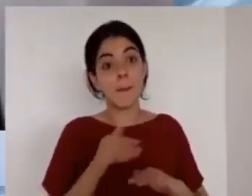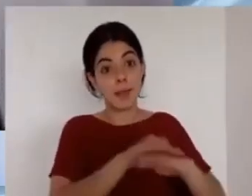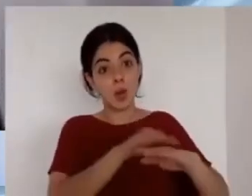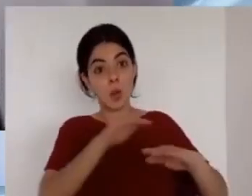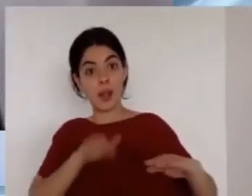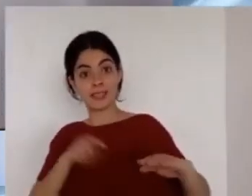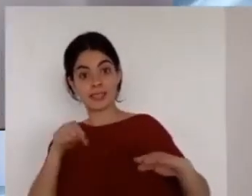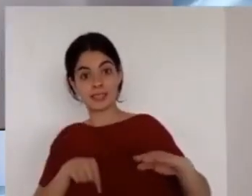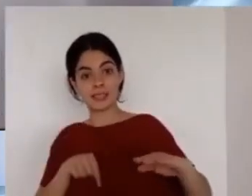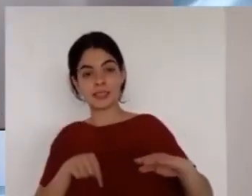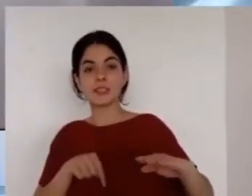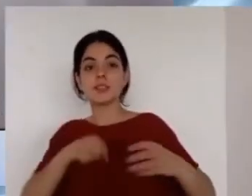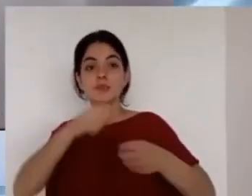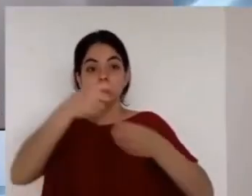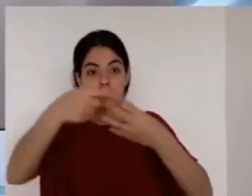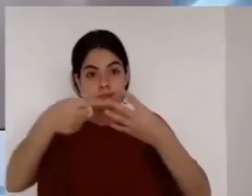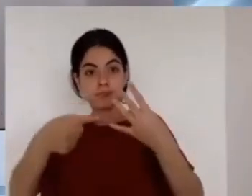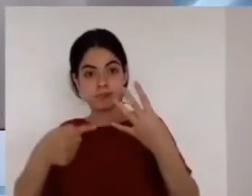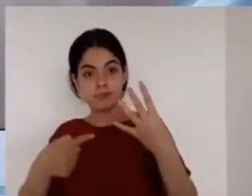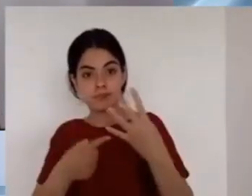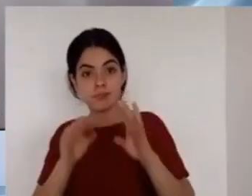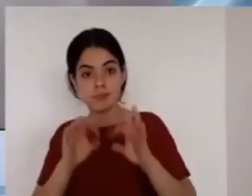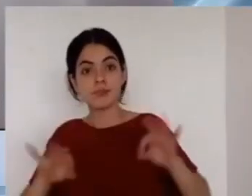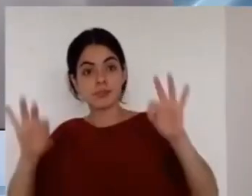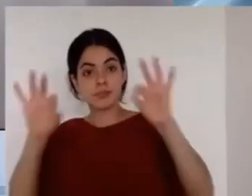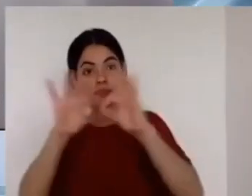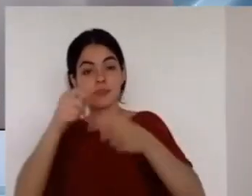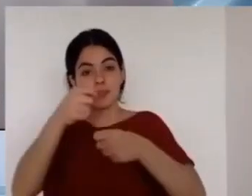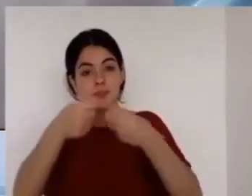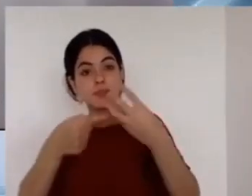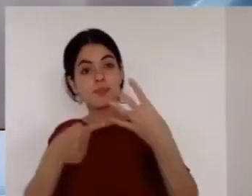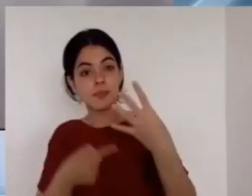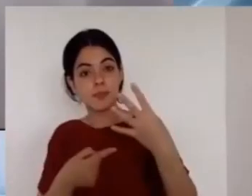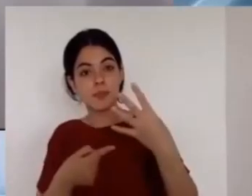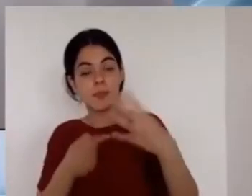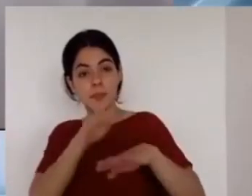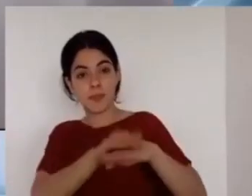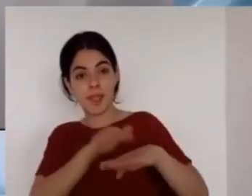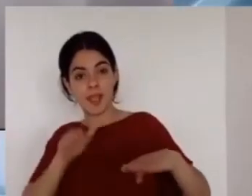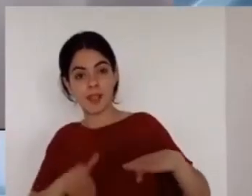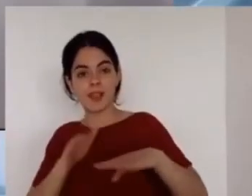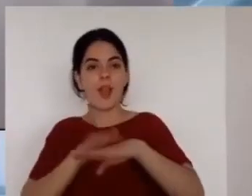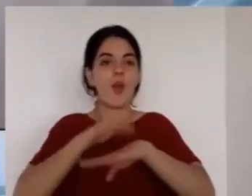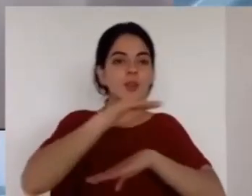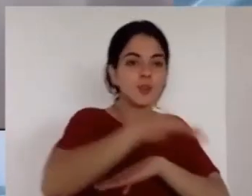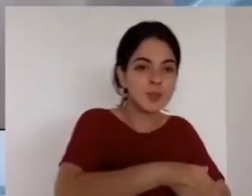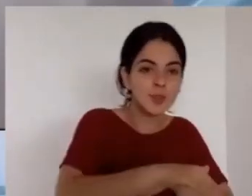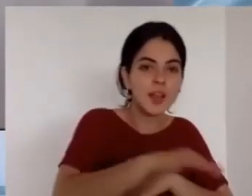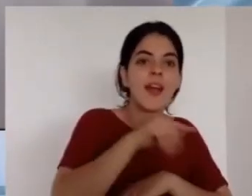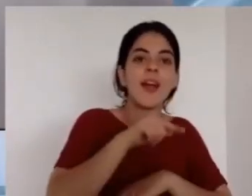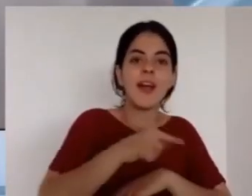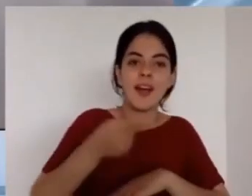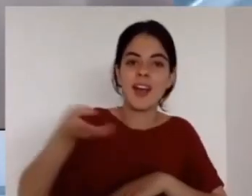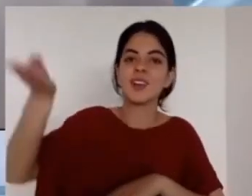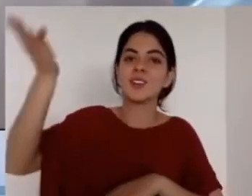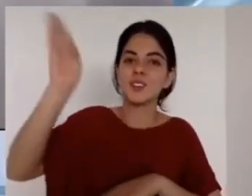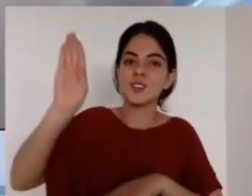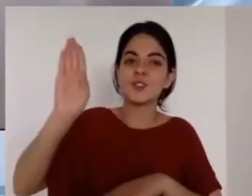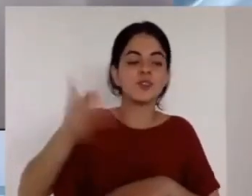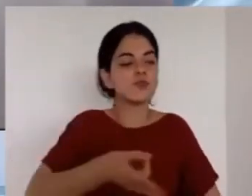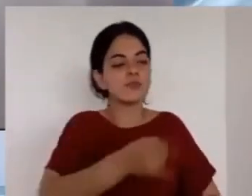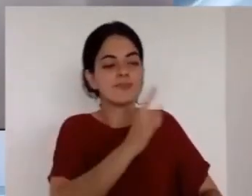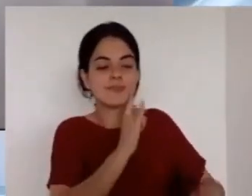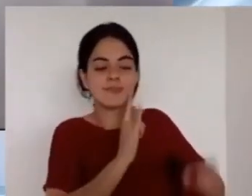hasta aquí esta reflexión y yo creo que un día como hoy es un día propicio para reunirnos